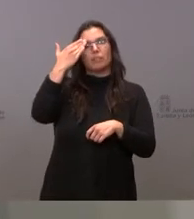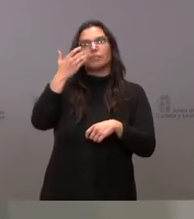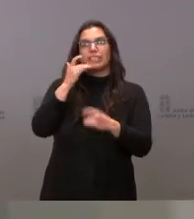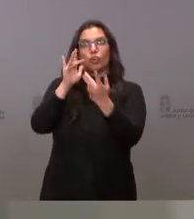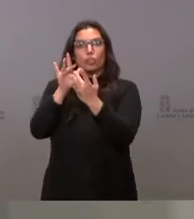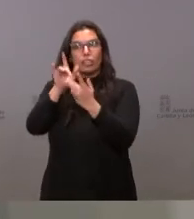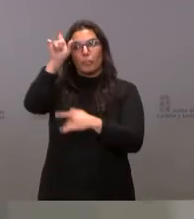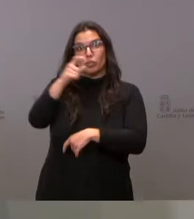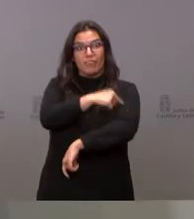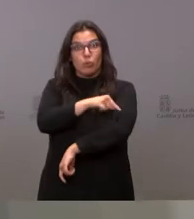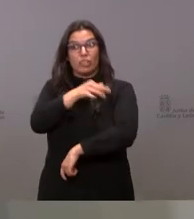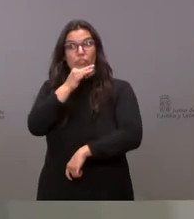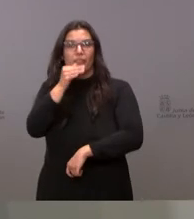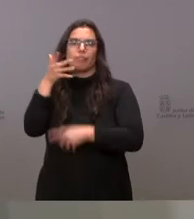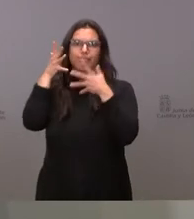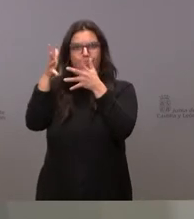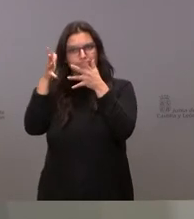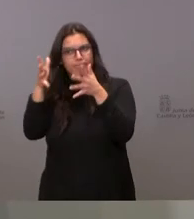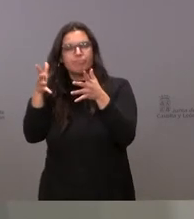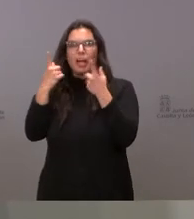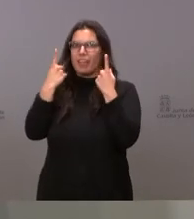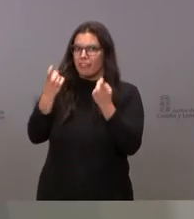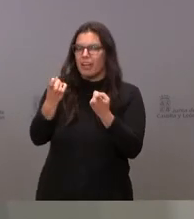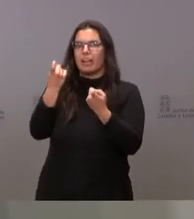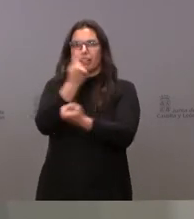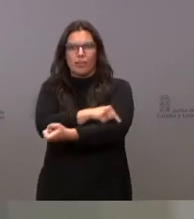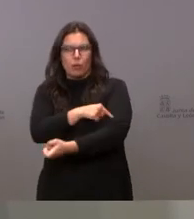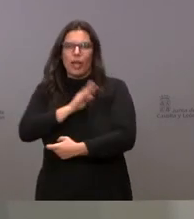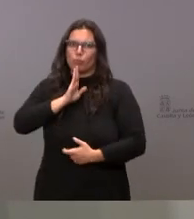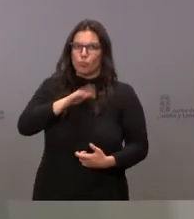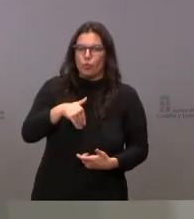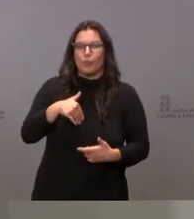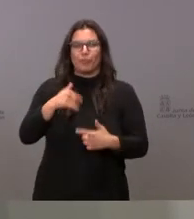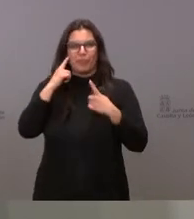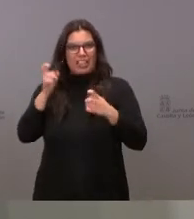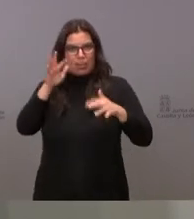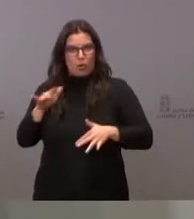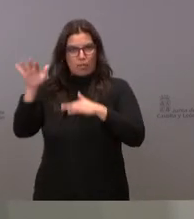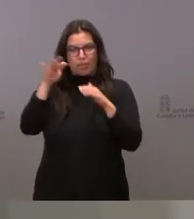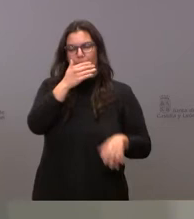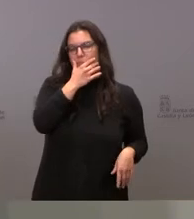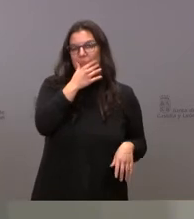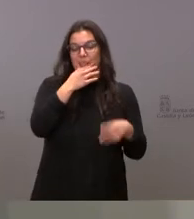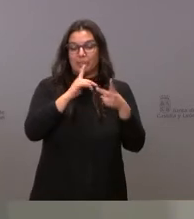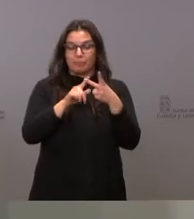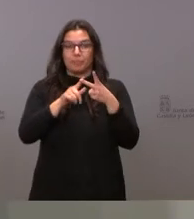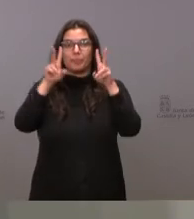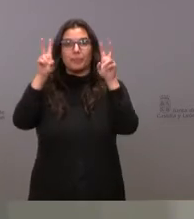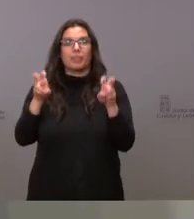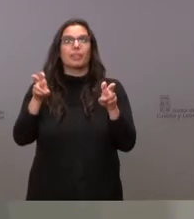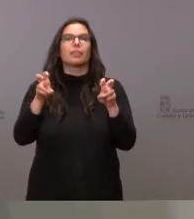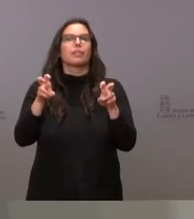contacto con ellas, la necesidad de vacunarse, la conveniencia de vacunarse. Sobre el asunto de las